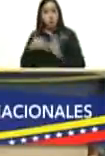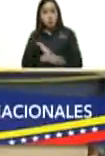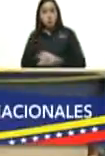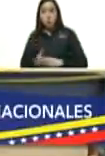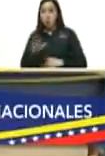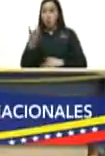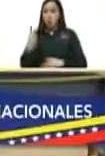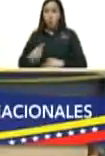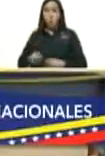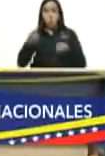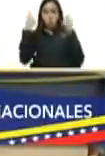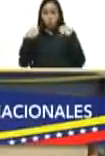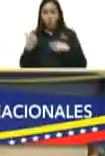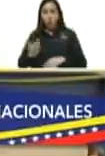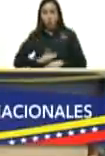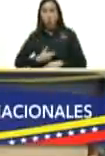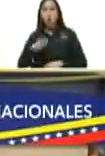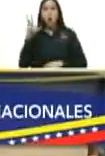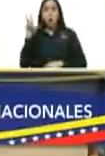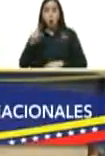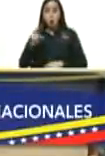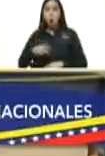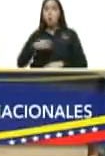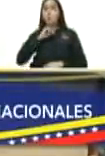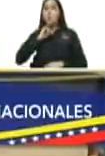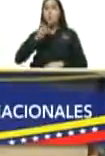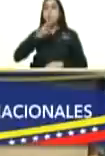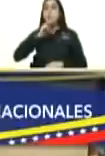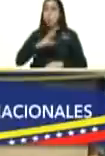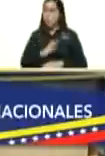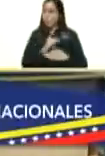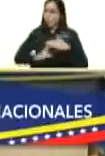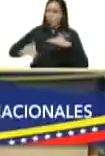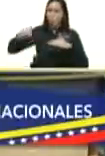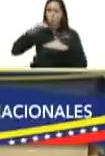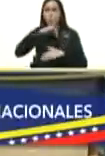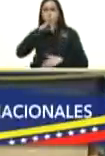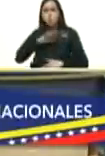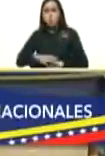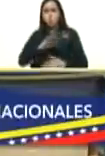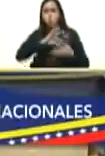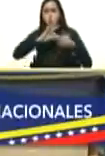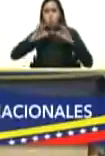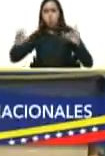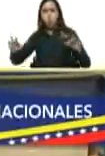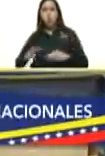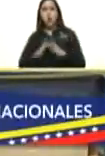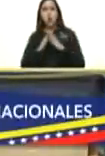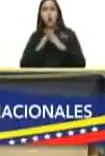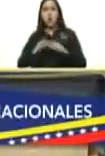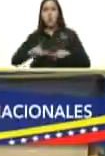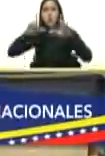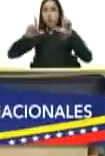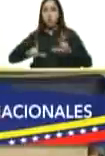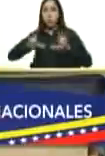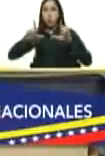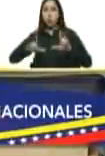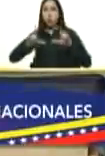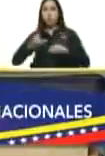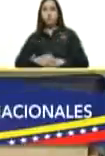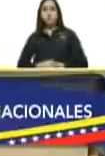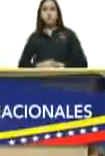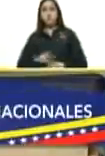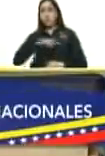de medallas de oro plata y bronce más altas de la historia en las olimpíadas de Tokio y